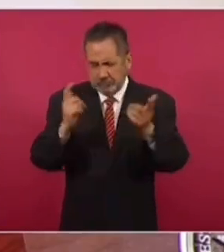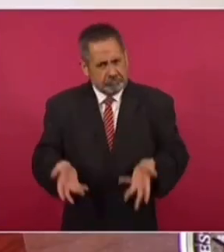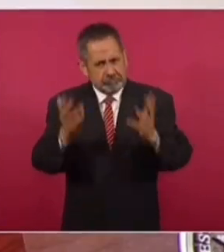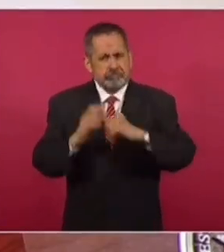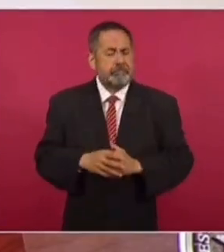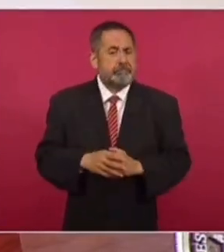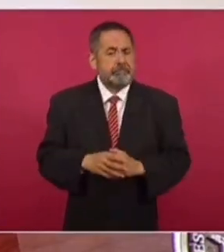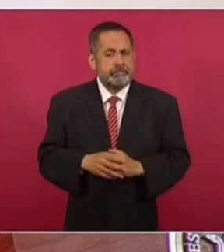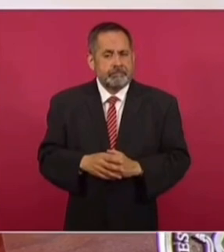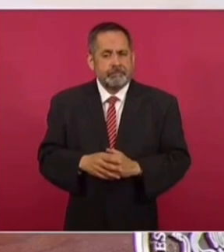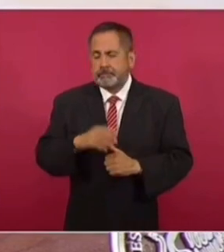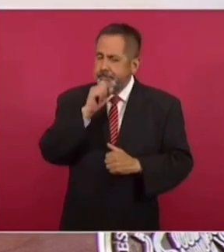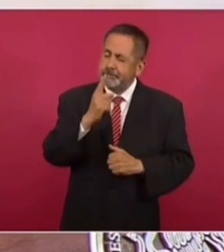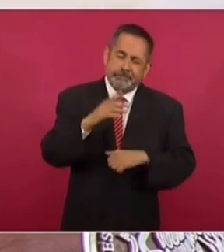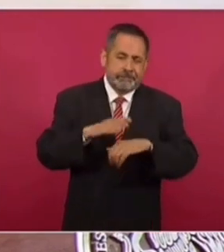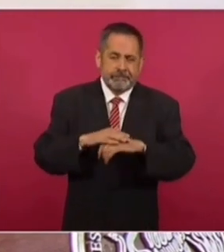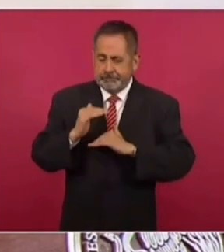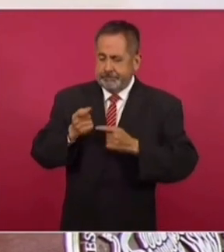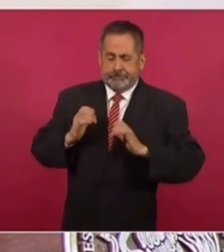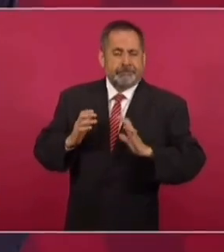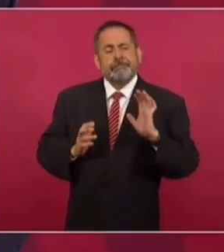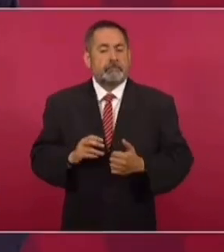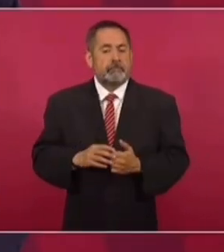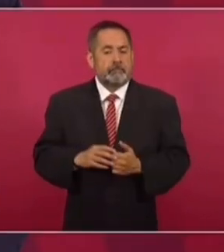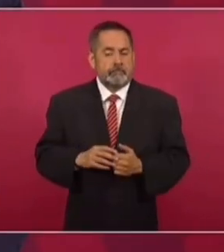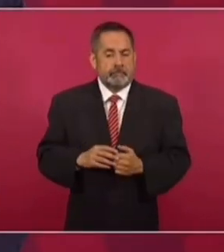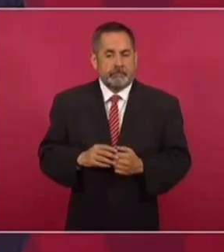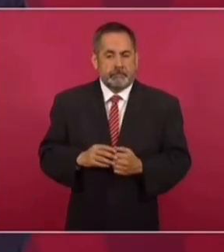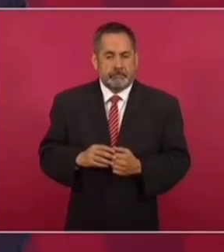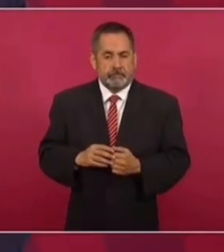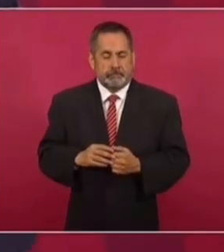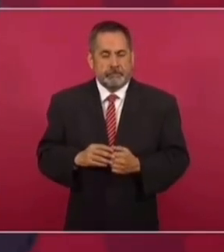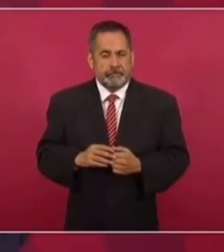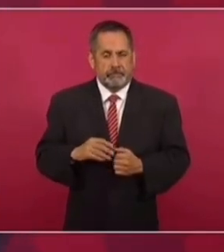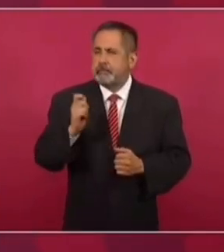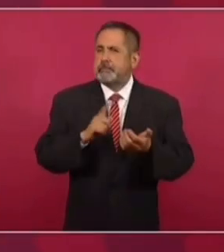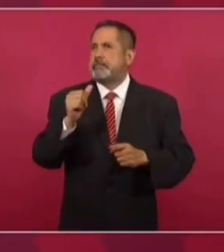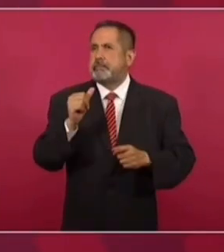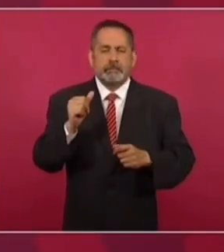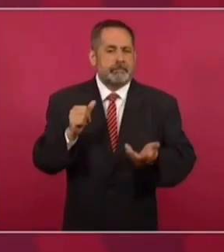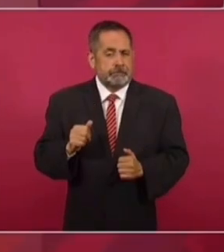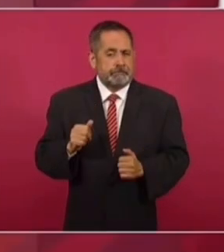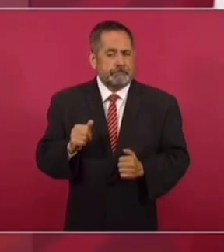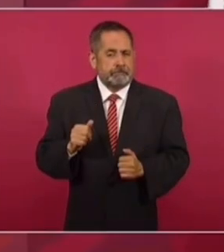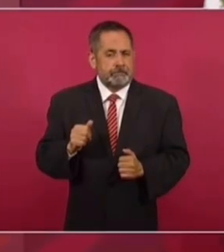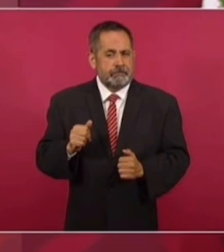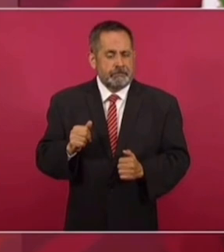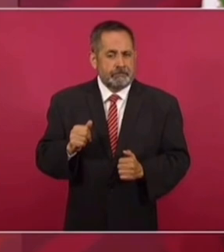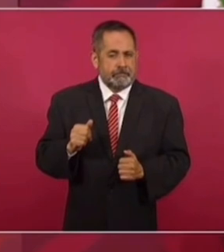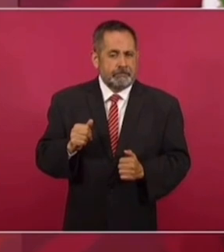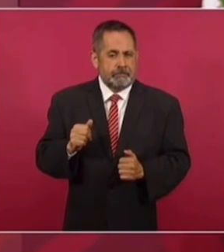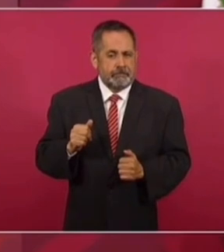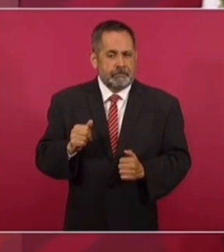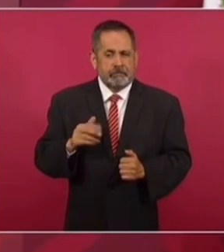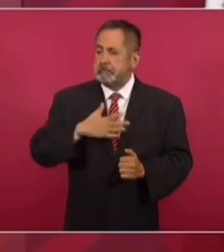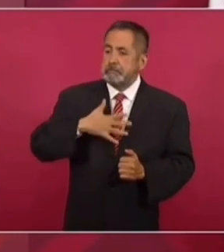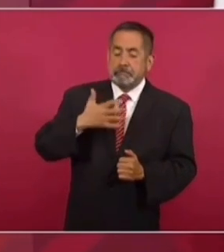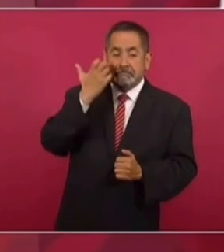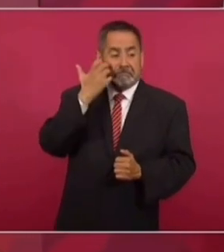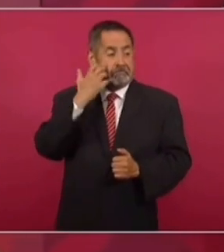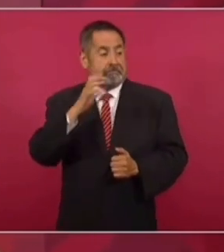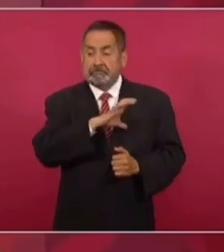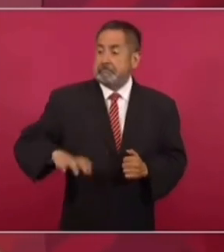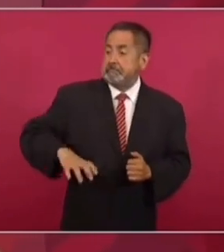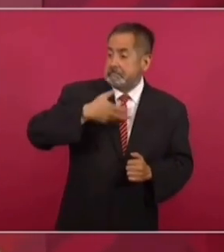autolimitarnos, todos. Porque no se trata de ser candidato